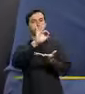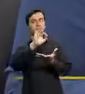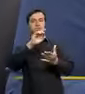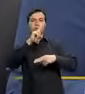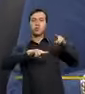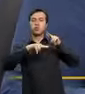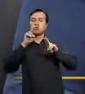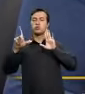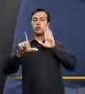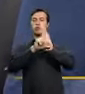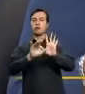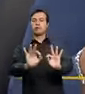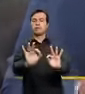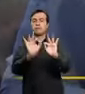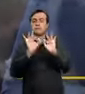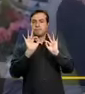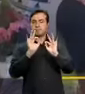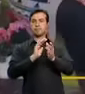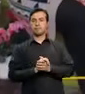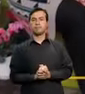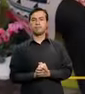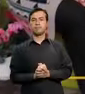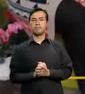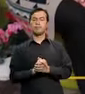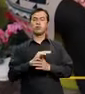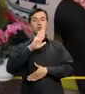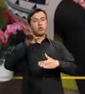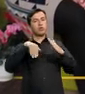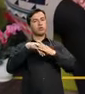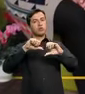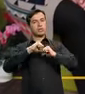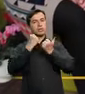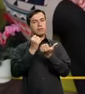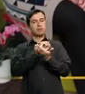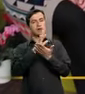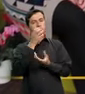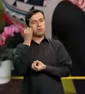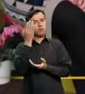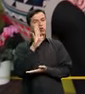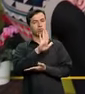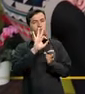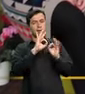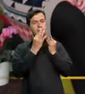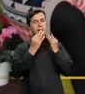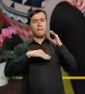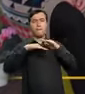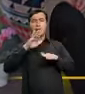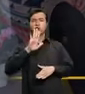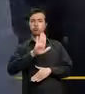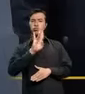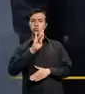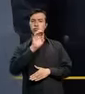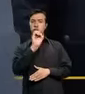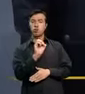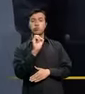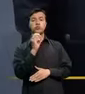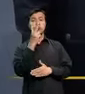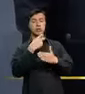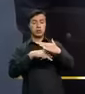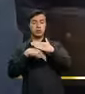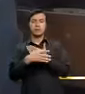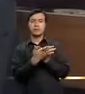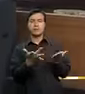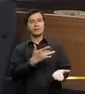construcción de las leyes. La legislatura expresa a su familia, especialmente a su esposo e hijos, un profundo